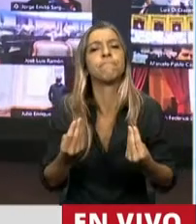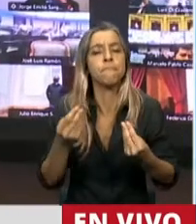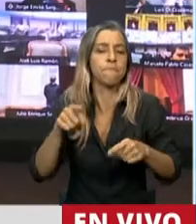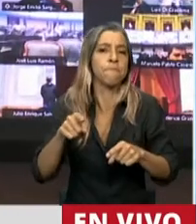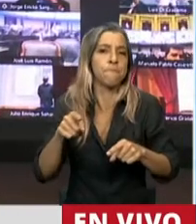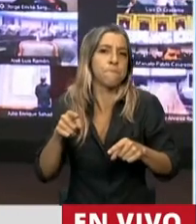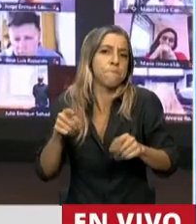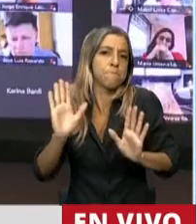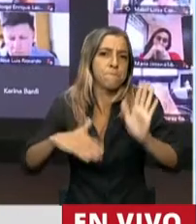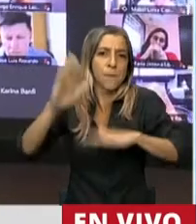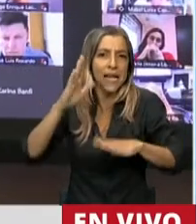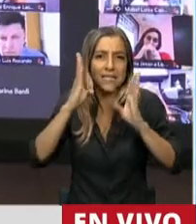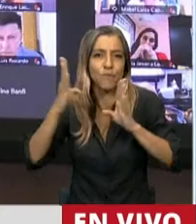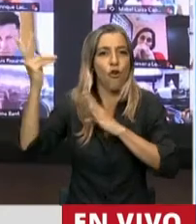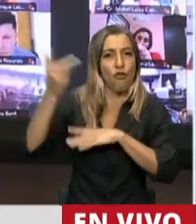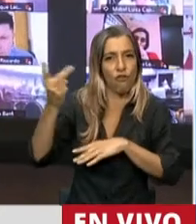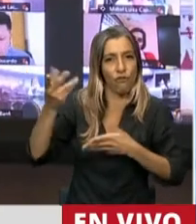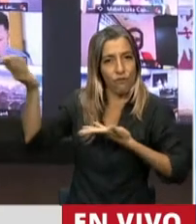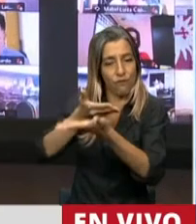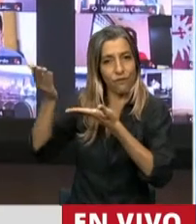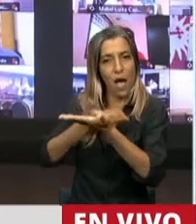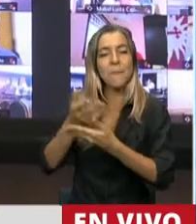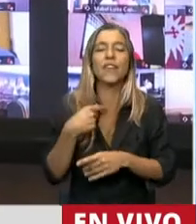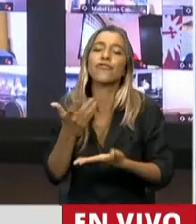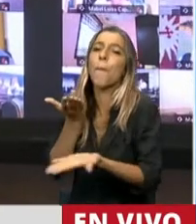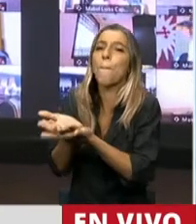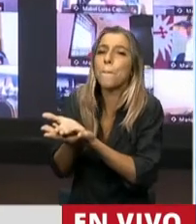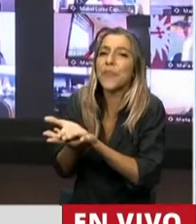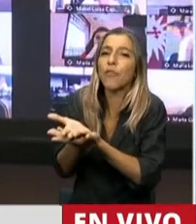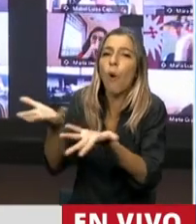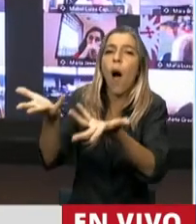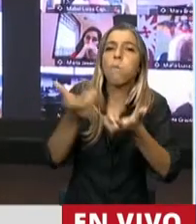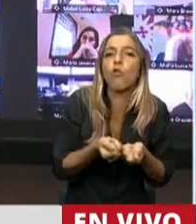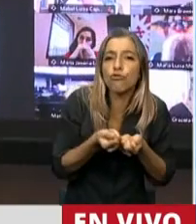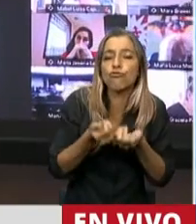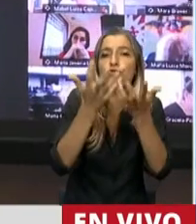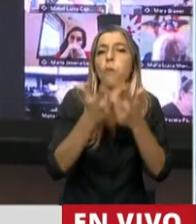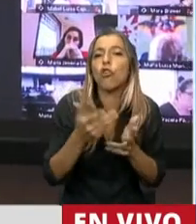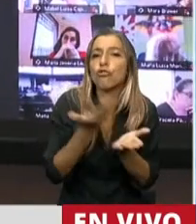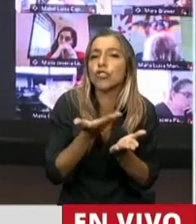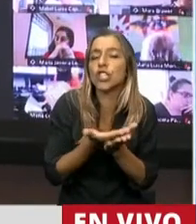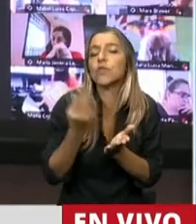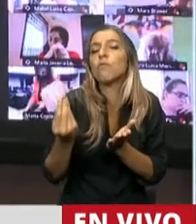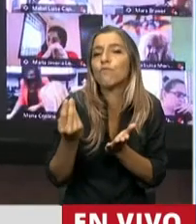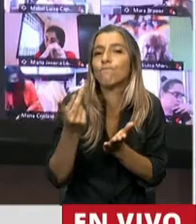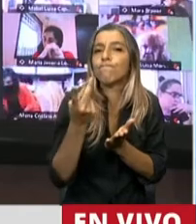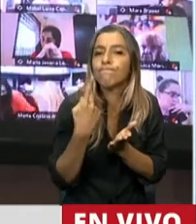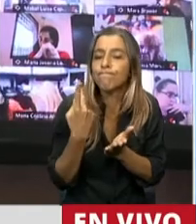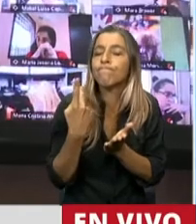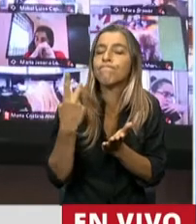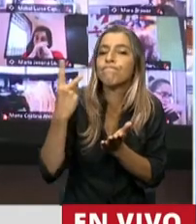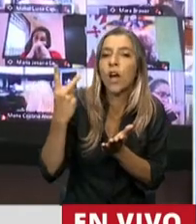prioritarios. ¿Por qué solicito el acompañamiento de este proyecto específicamente? Para fortalecer